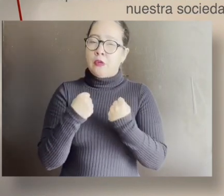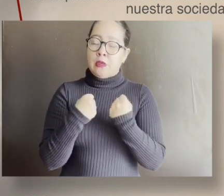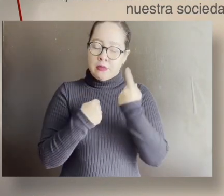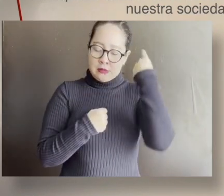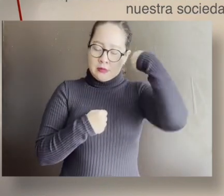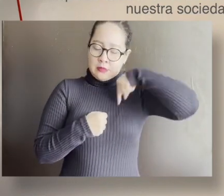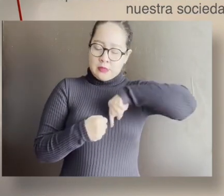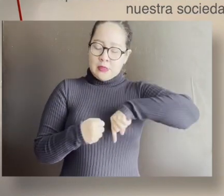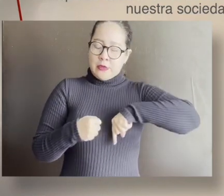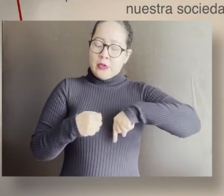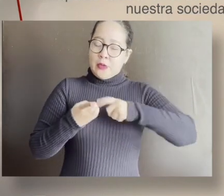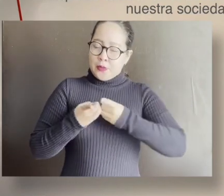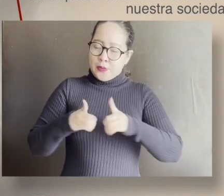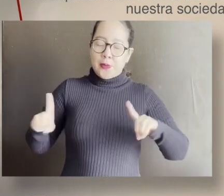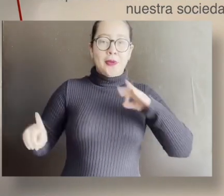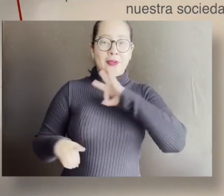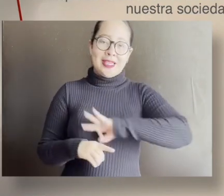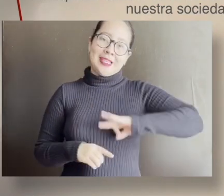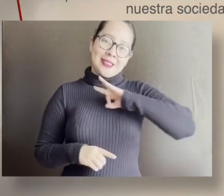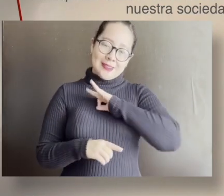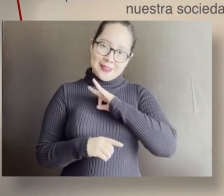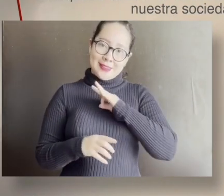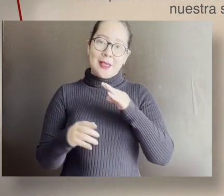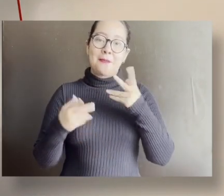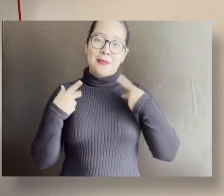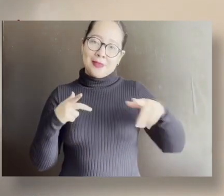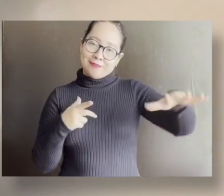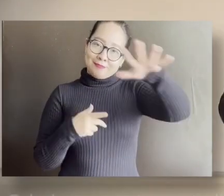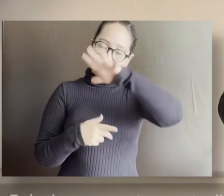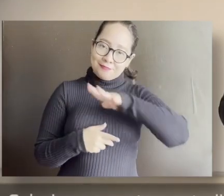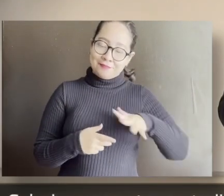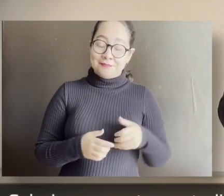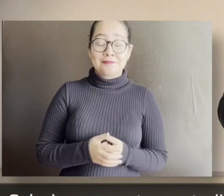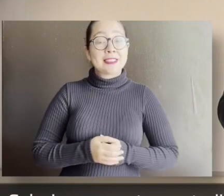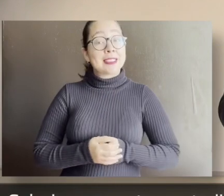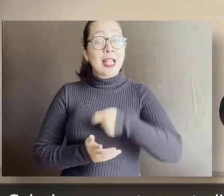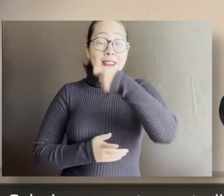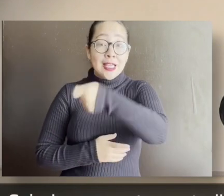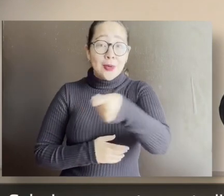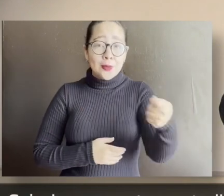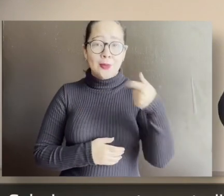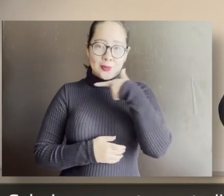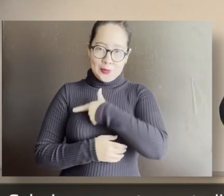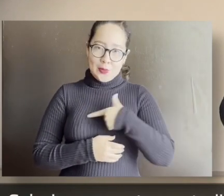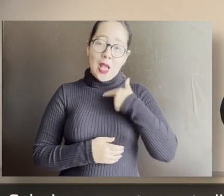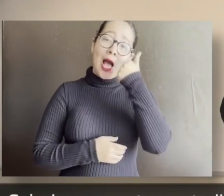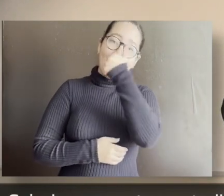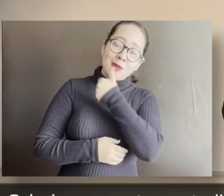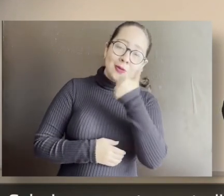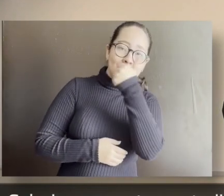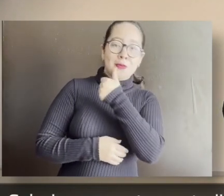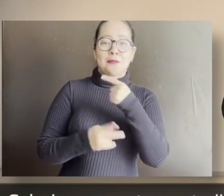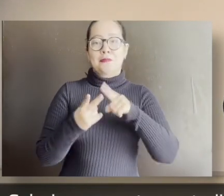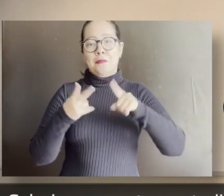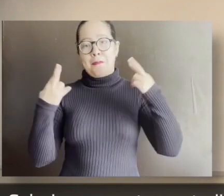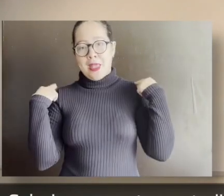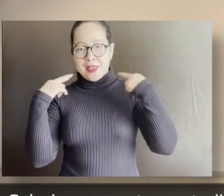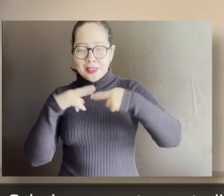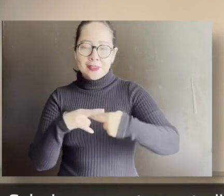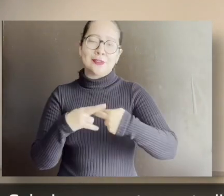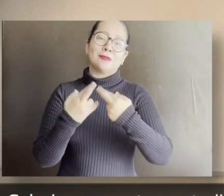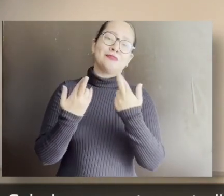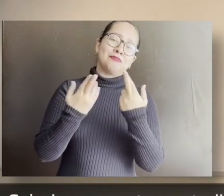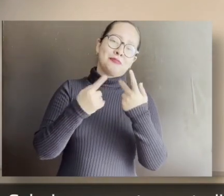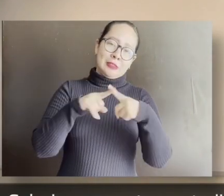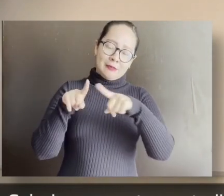desarrollo y felicidad de nuestra sociedad. Saludo con gusto a estudiantes, aprendientes, docentes,